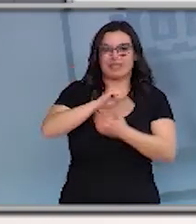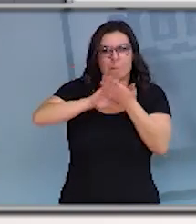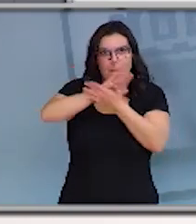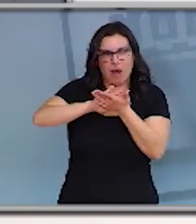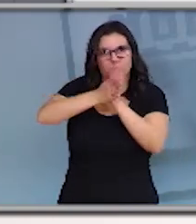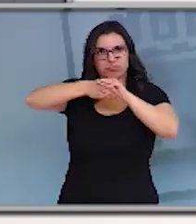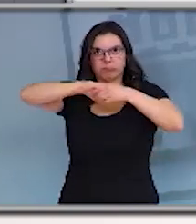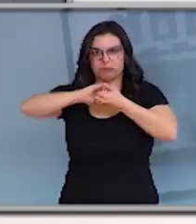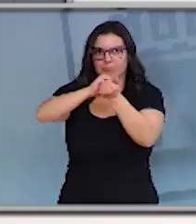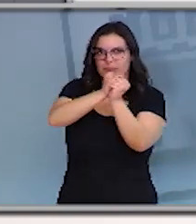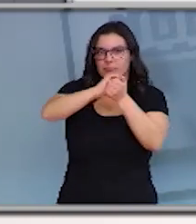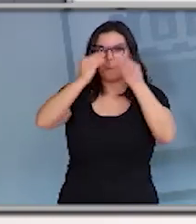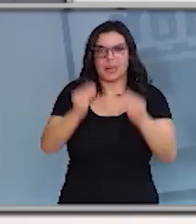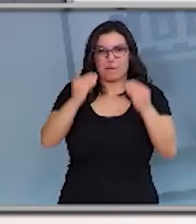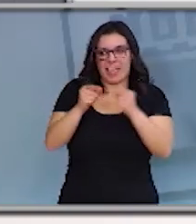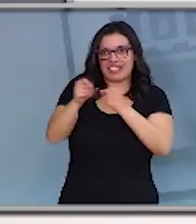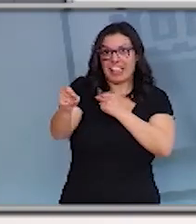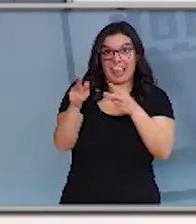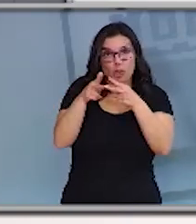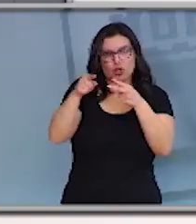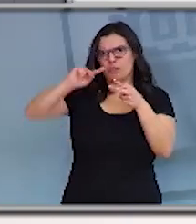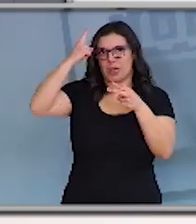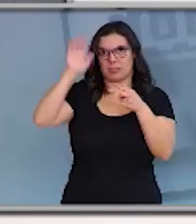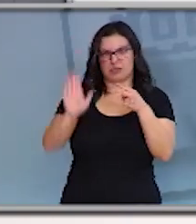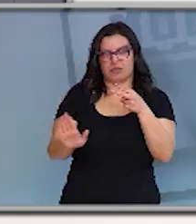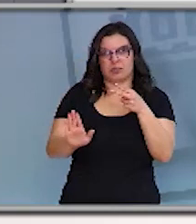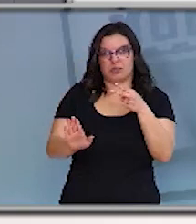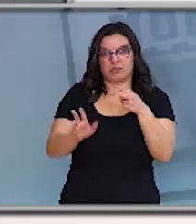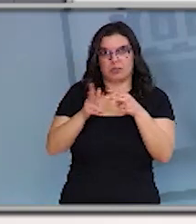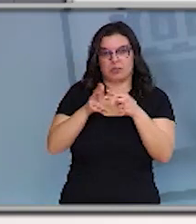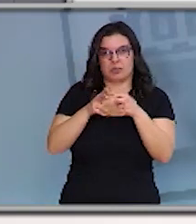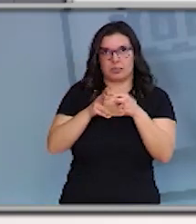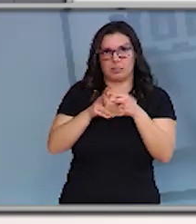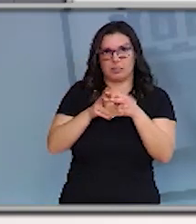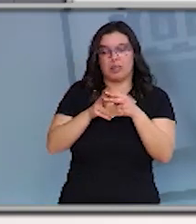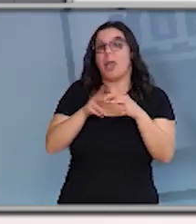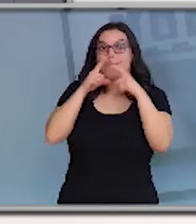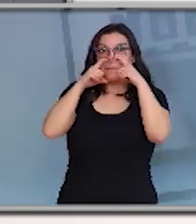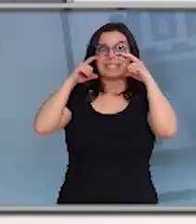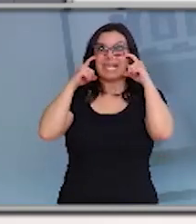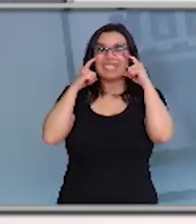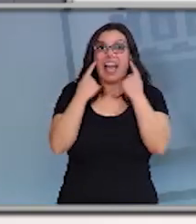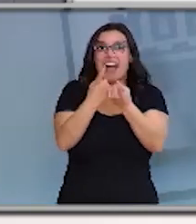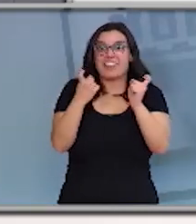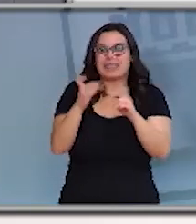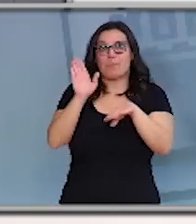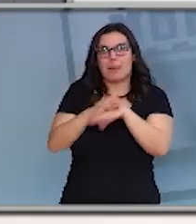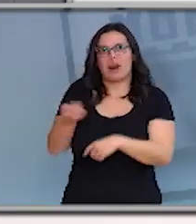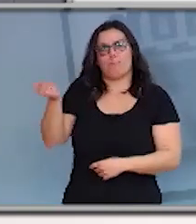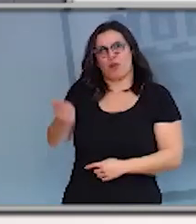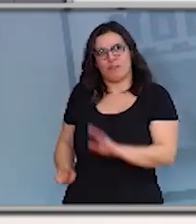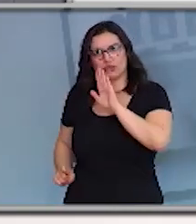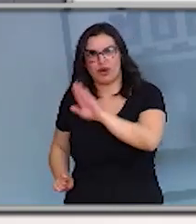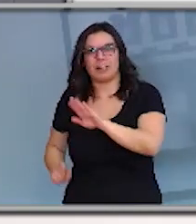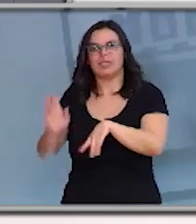mantener las distancias de seguridad eso es lo que nos protege lo que tenemos que tener es mascarillas para nuestros profesionales y